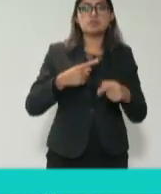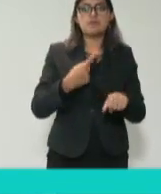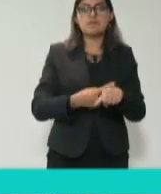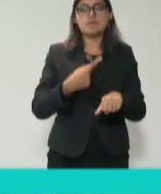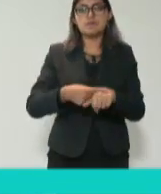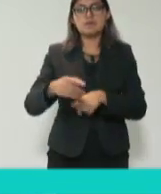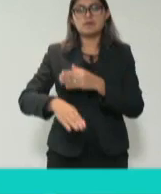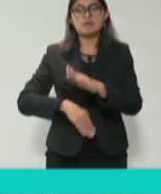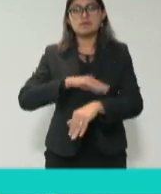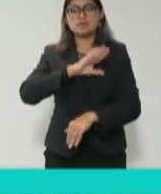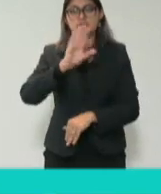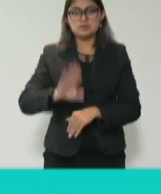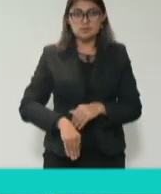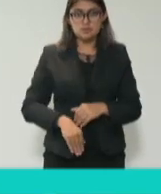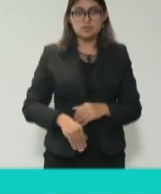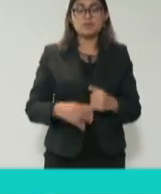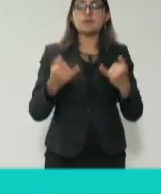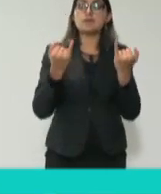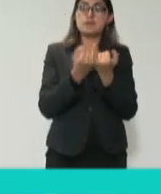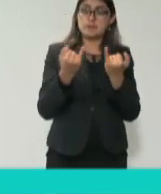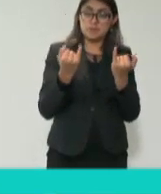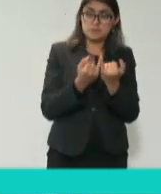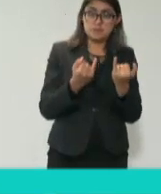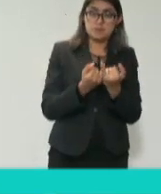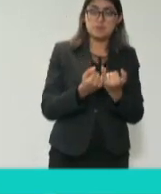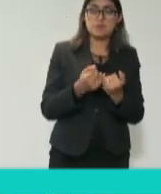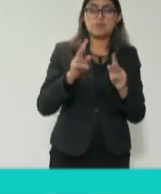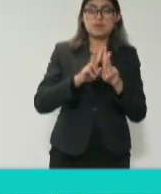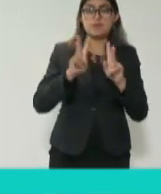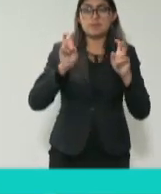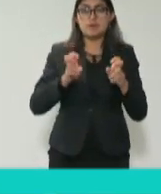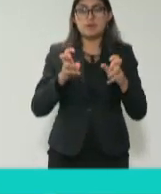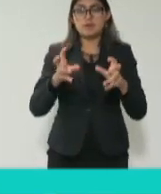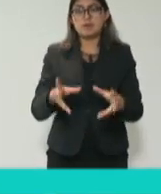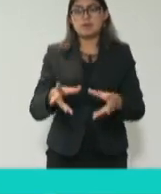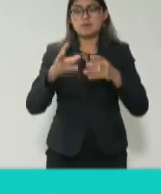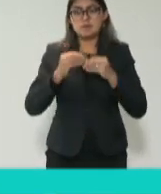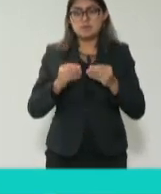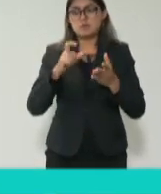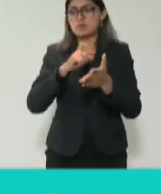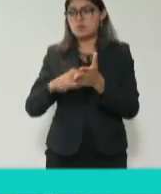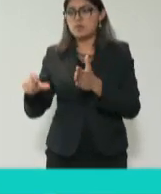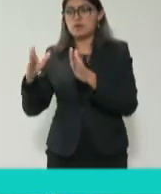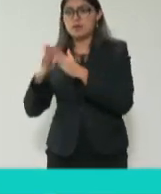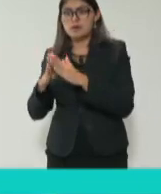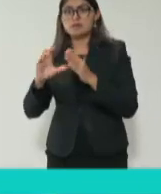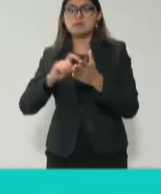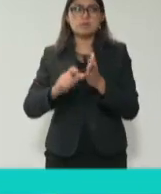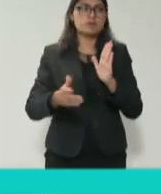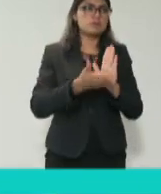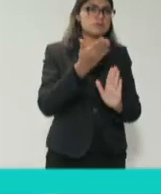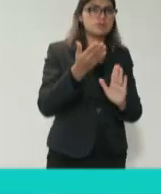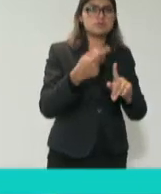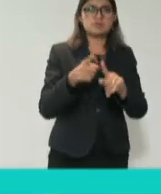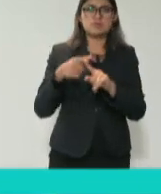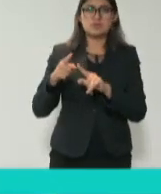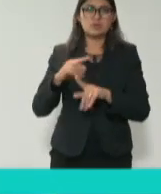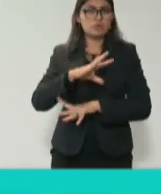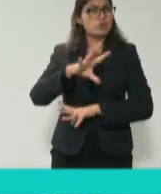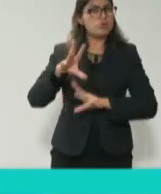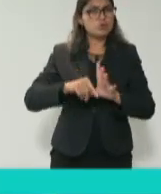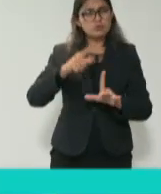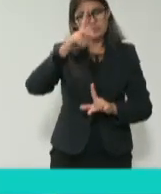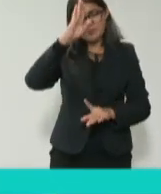procedimientos, el tema de los materiales, el tema de las adquisiciones, todo lo que ustedes quieran abarcar, implica de alguna manera